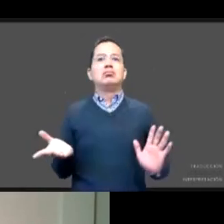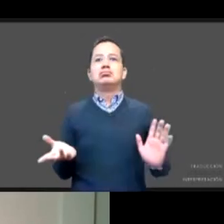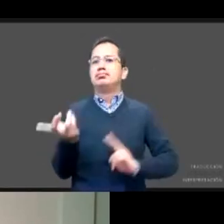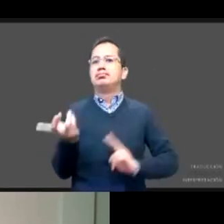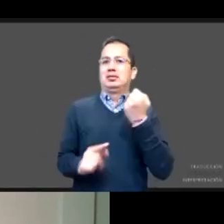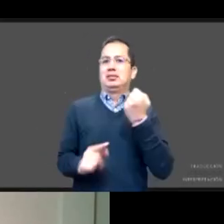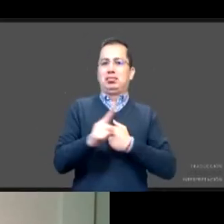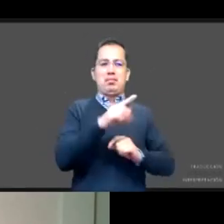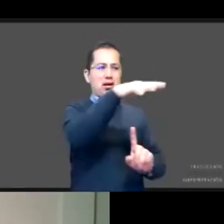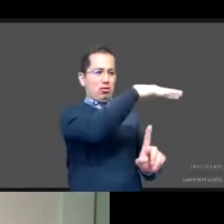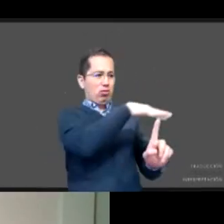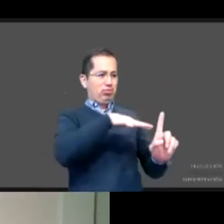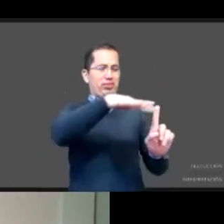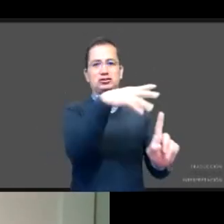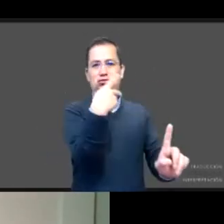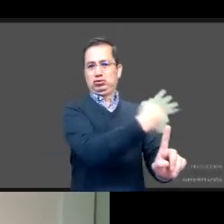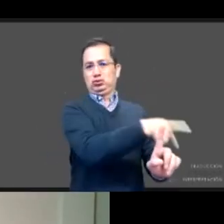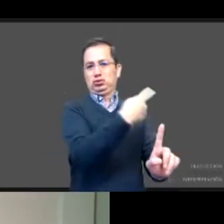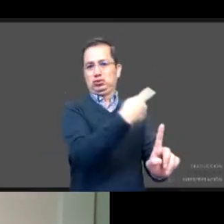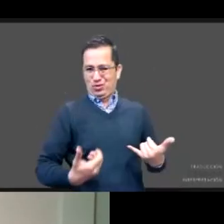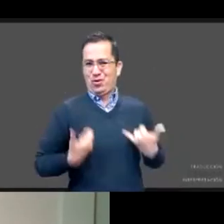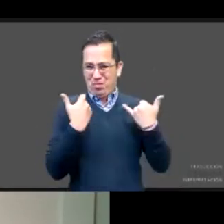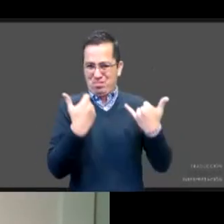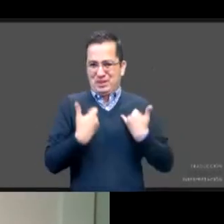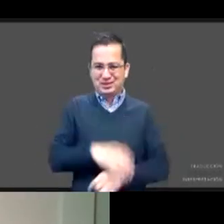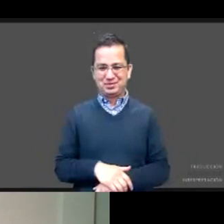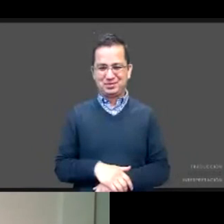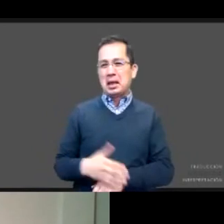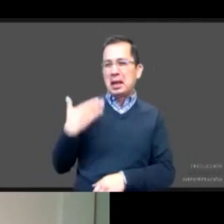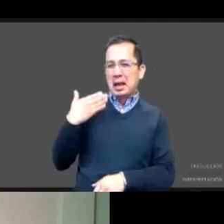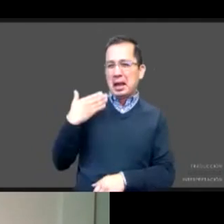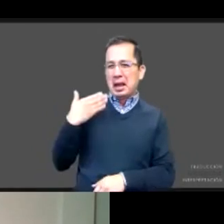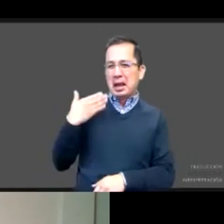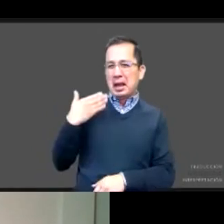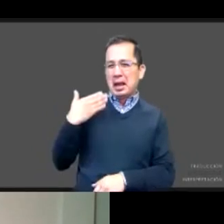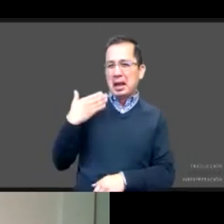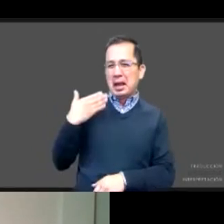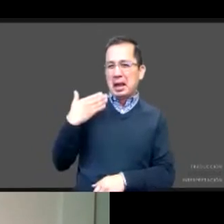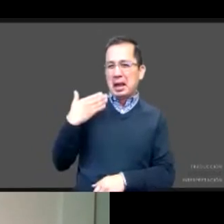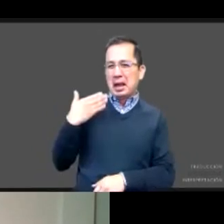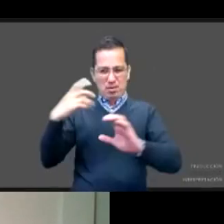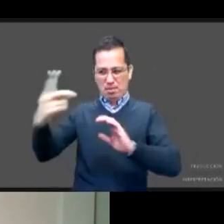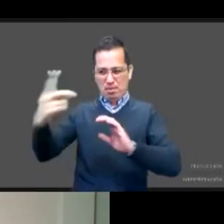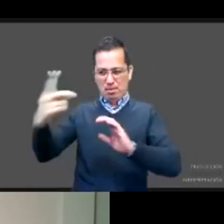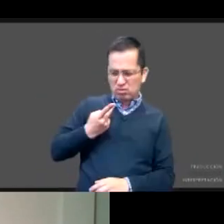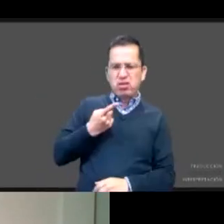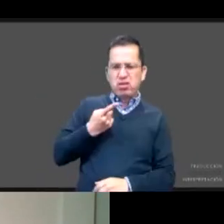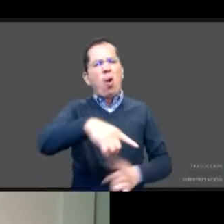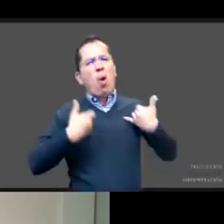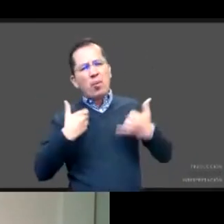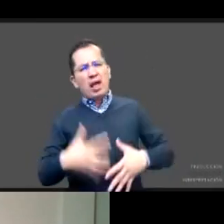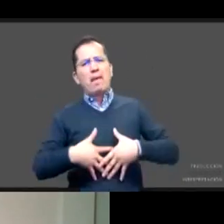aparece es ¿Y por qué se embarazan las adolescentes? ¿Qué podemos hacer para evitar el embarazo en adolescentes? Bueno,